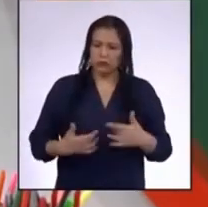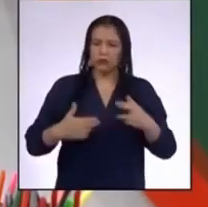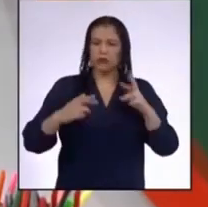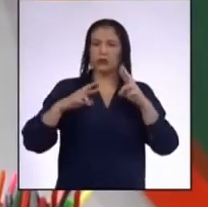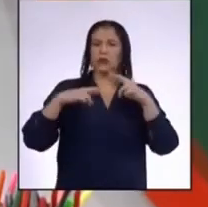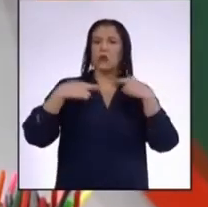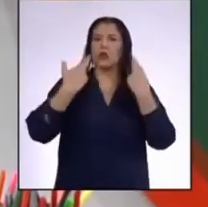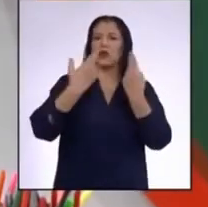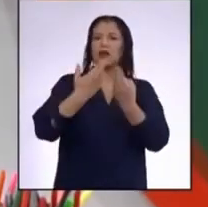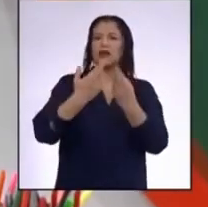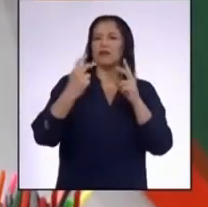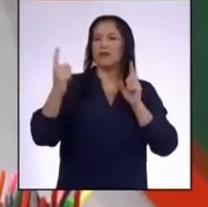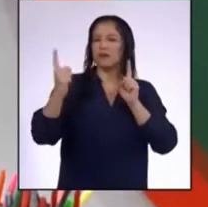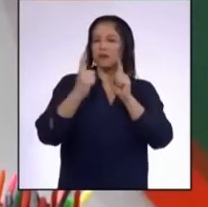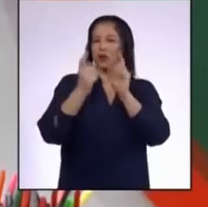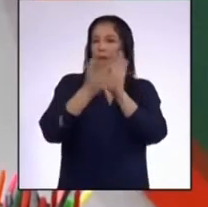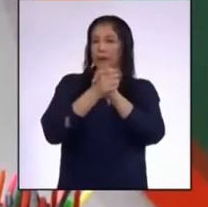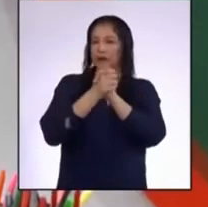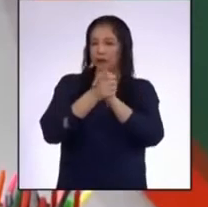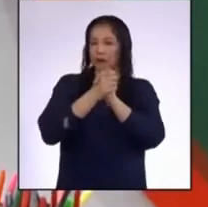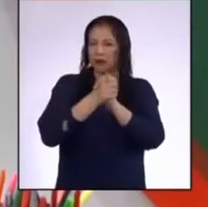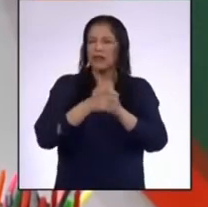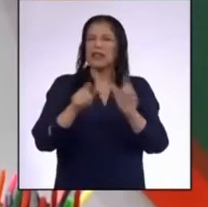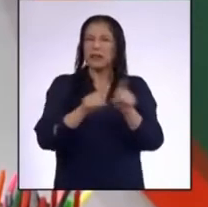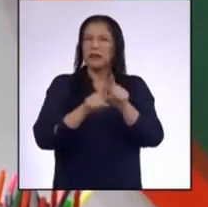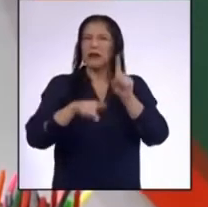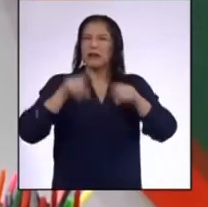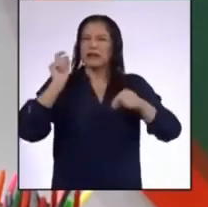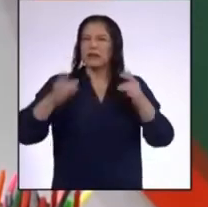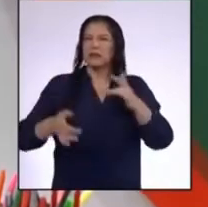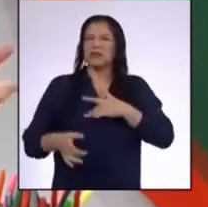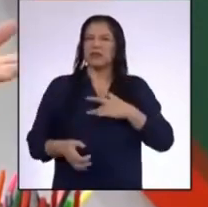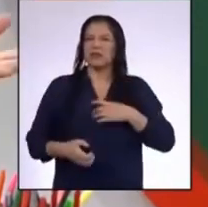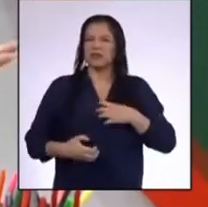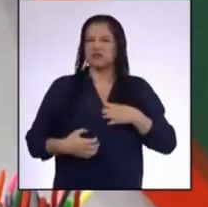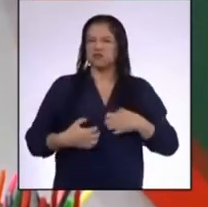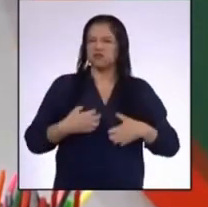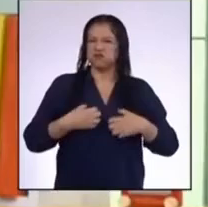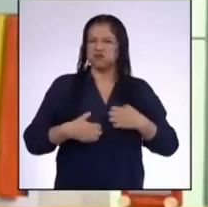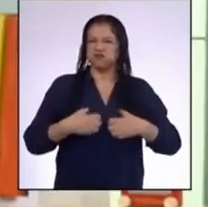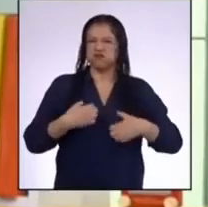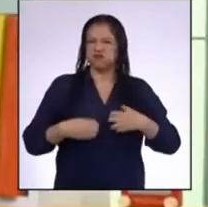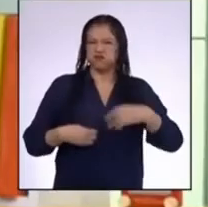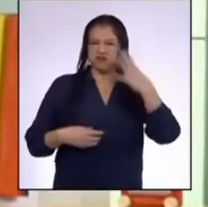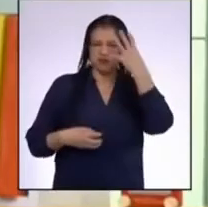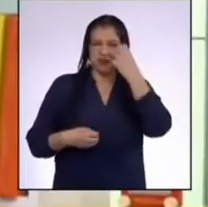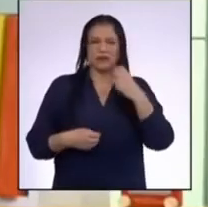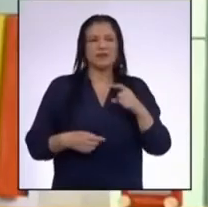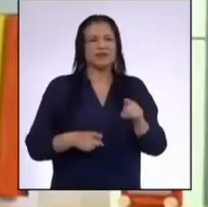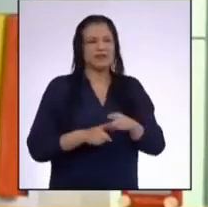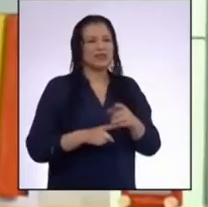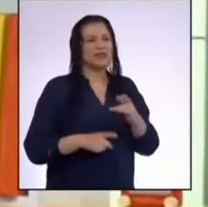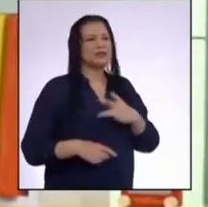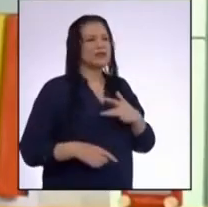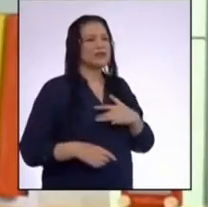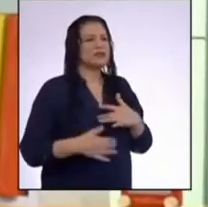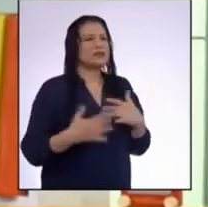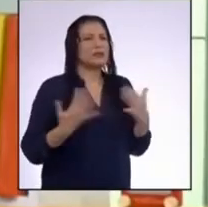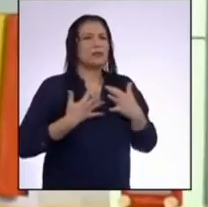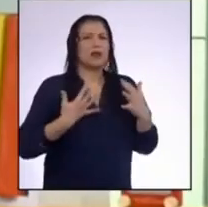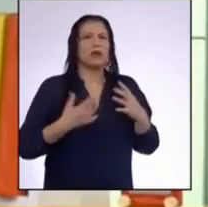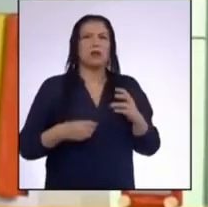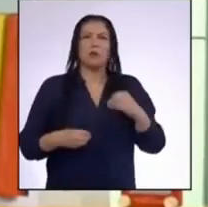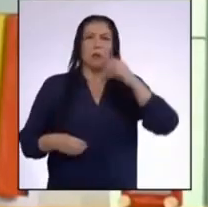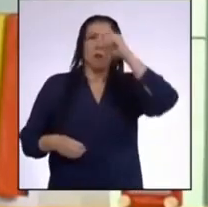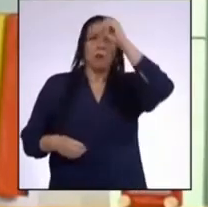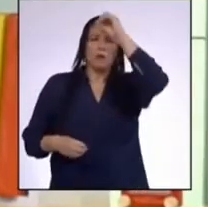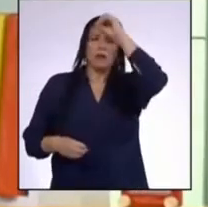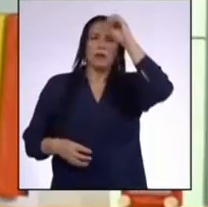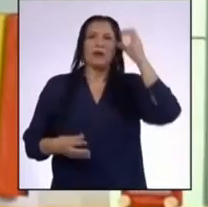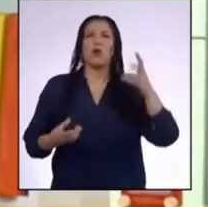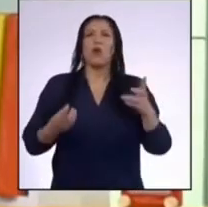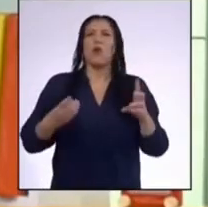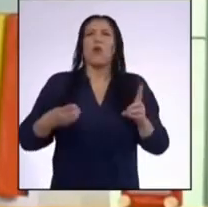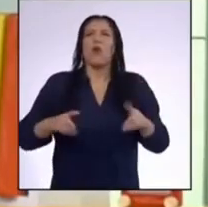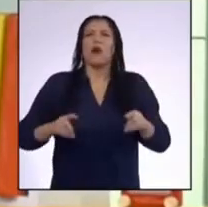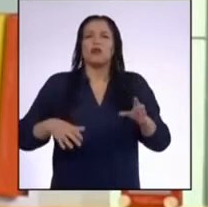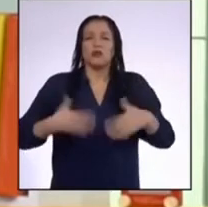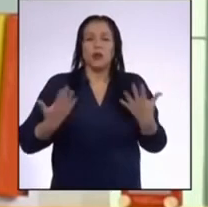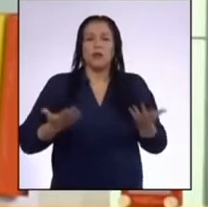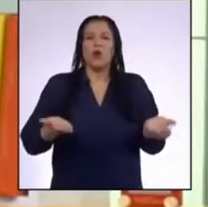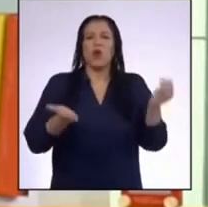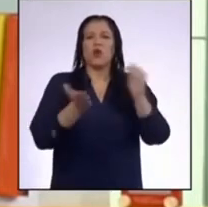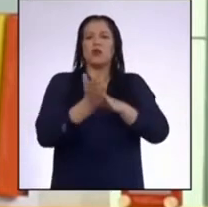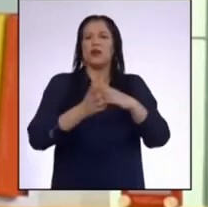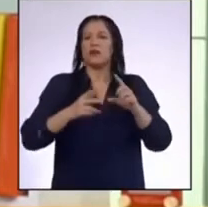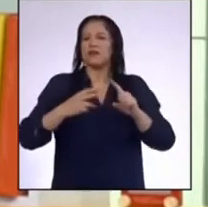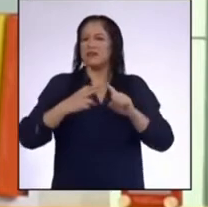amigas y amigos También me siento enojado por eso algunas veces ¿Y tú, Miluska? Yo siento miedo por no saber cuándo podremos hacer nuestras